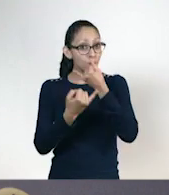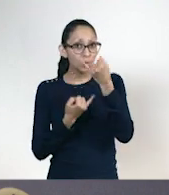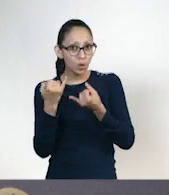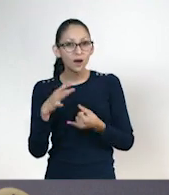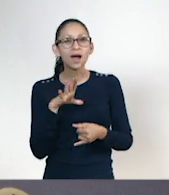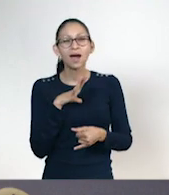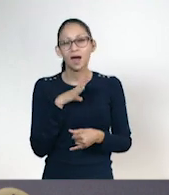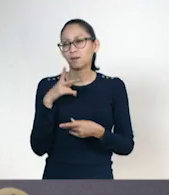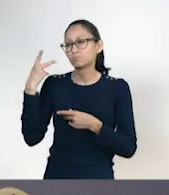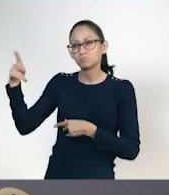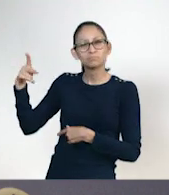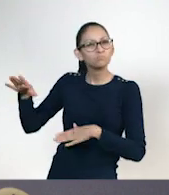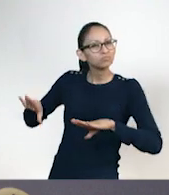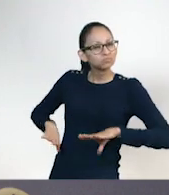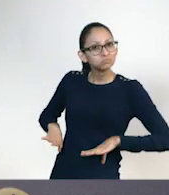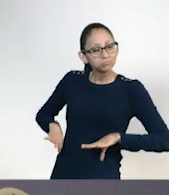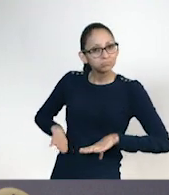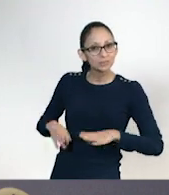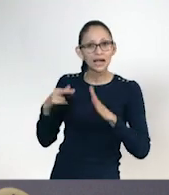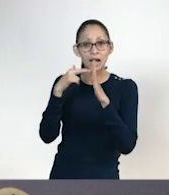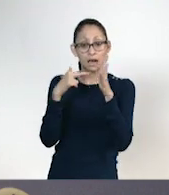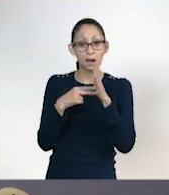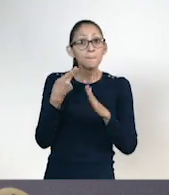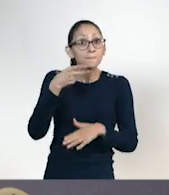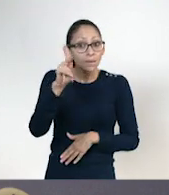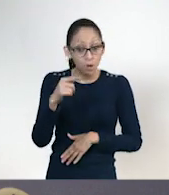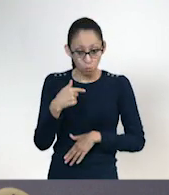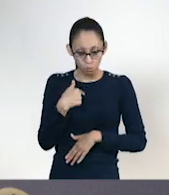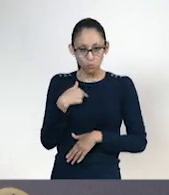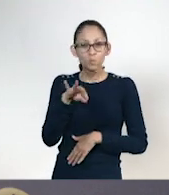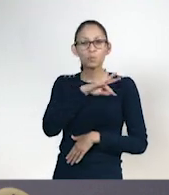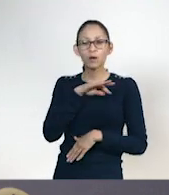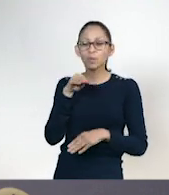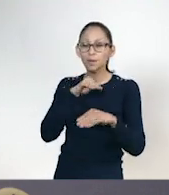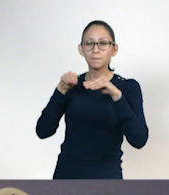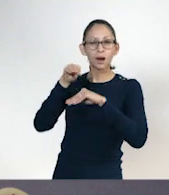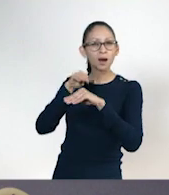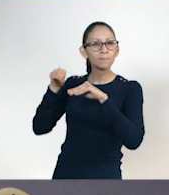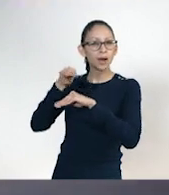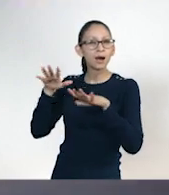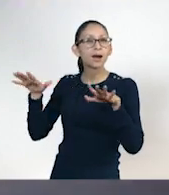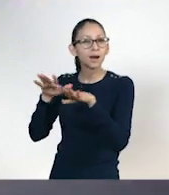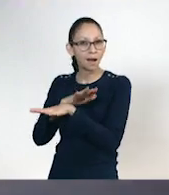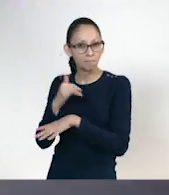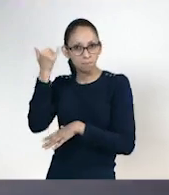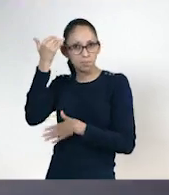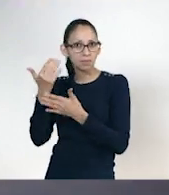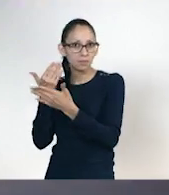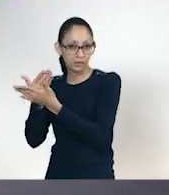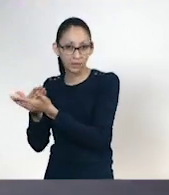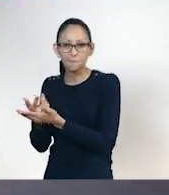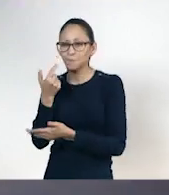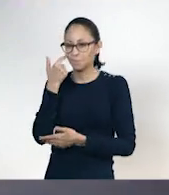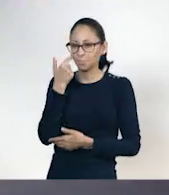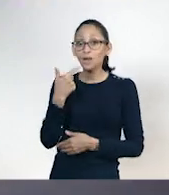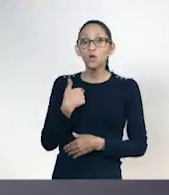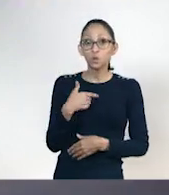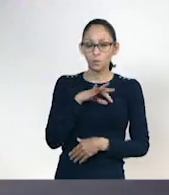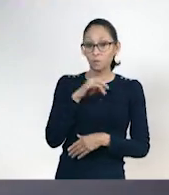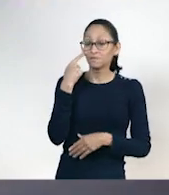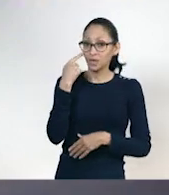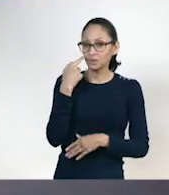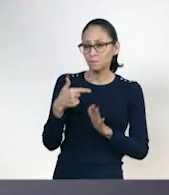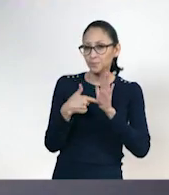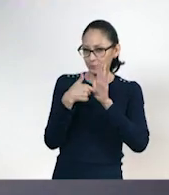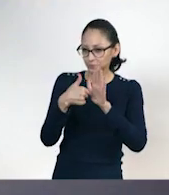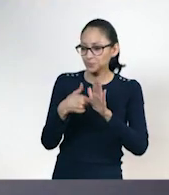¿Qué te parece si te invito a realizar un juego? Pero antes hay que